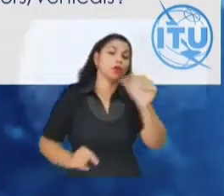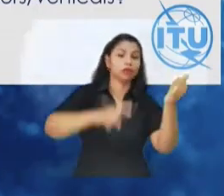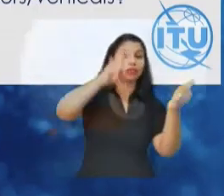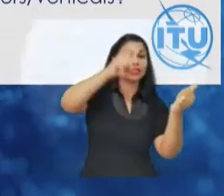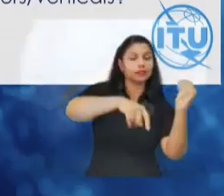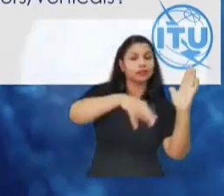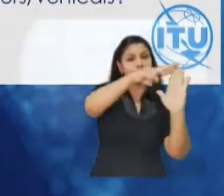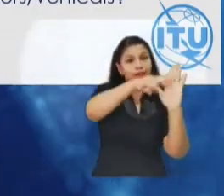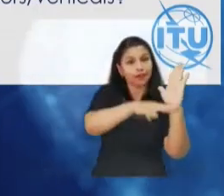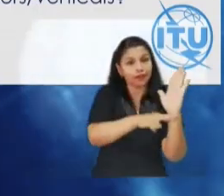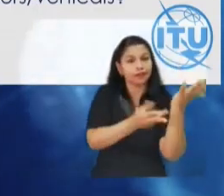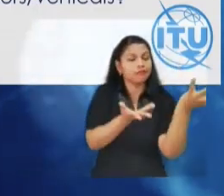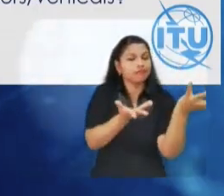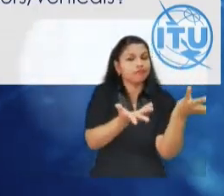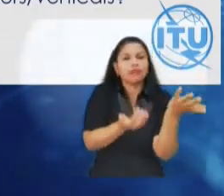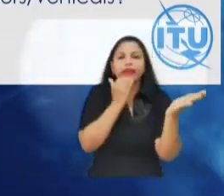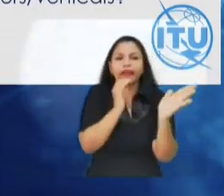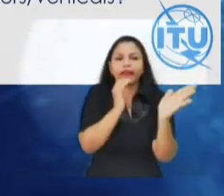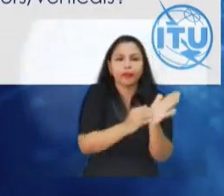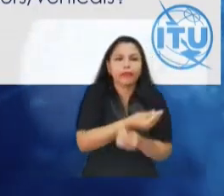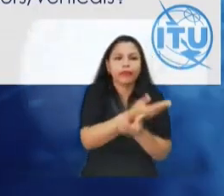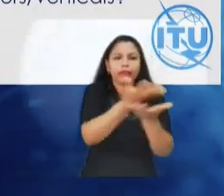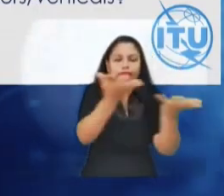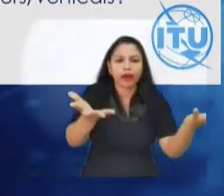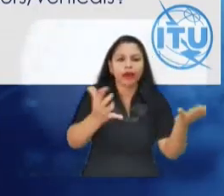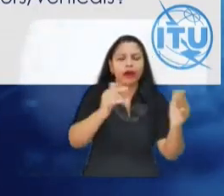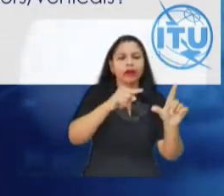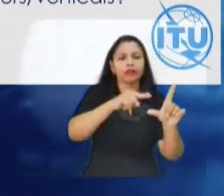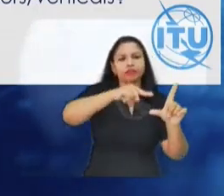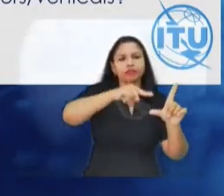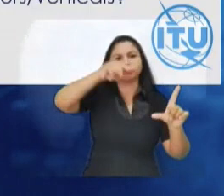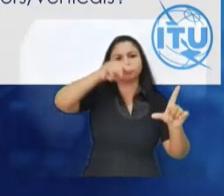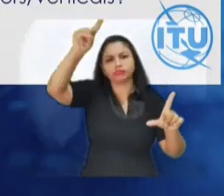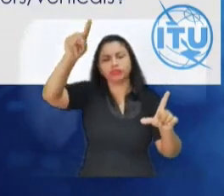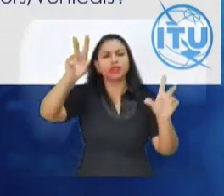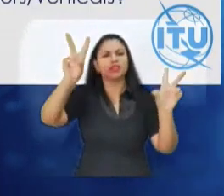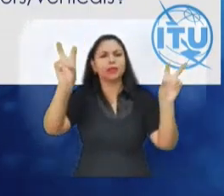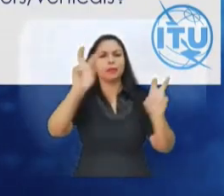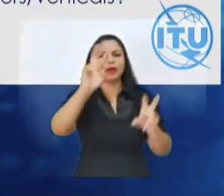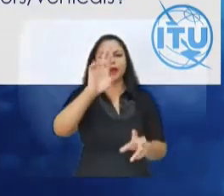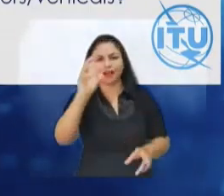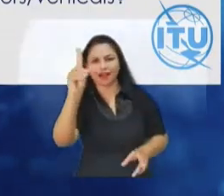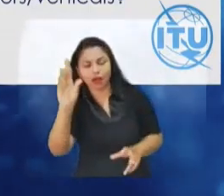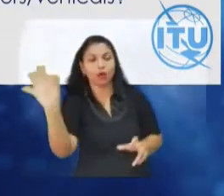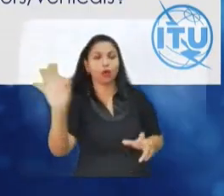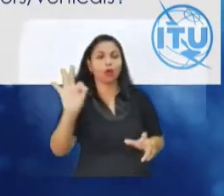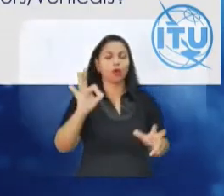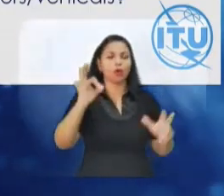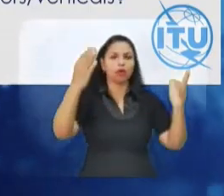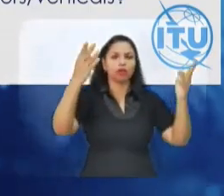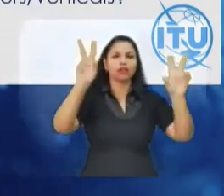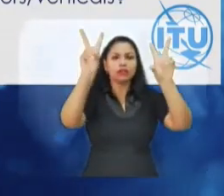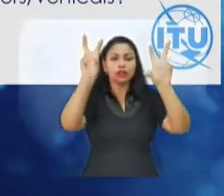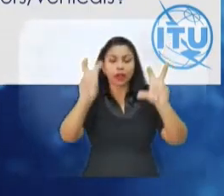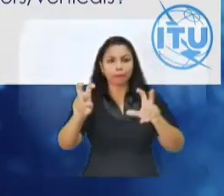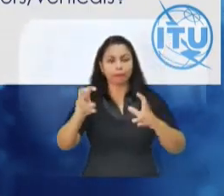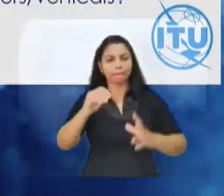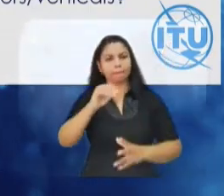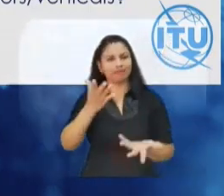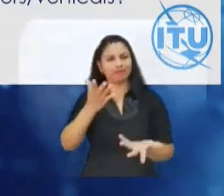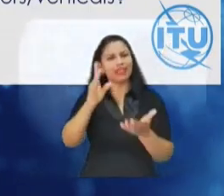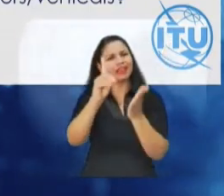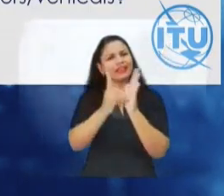por ejemplo, proporcionar grados muy altos de fiabilidad de la red y privacidad de los datos, otras aplicaciones pueden tener